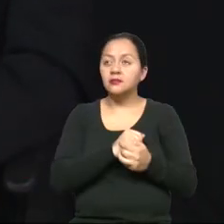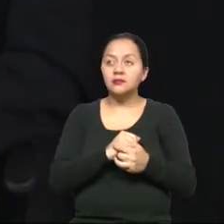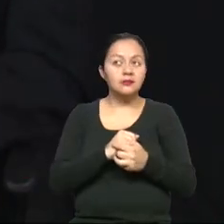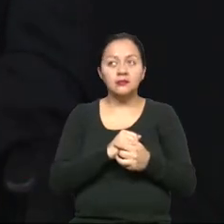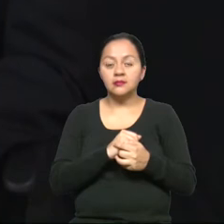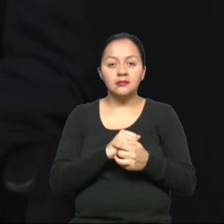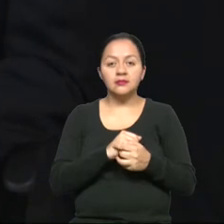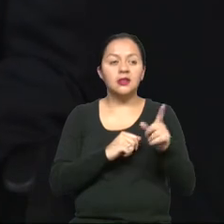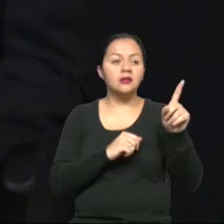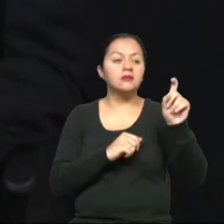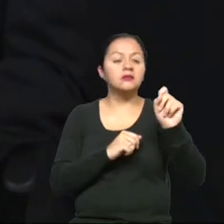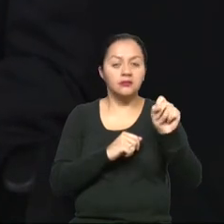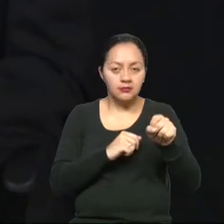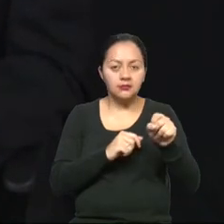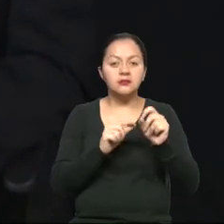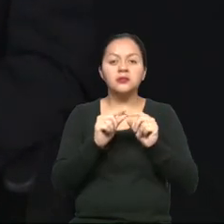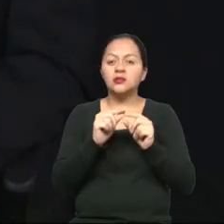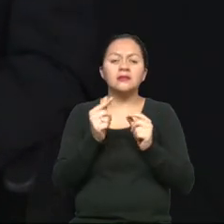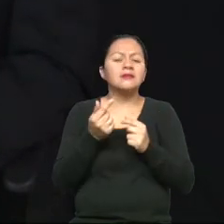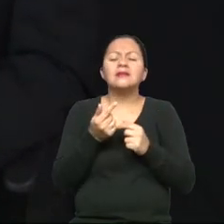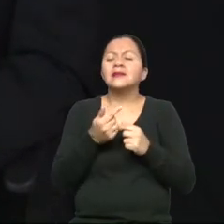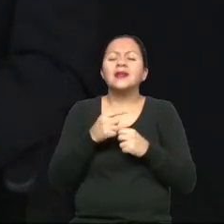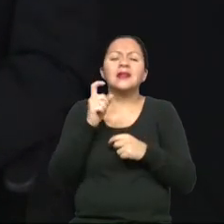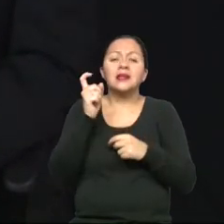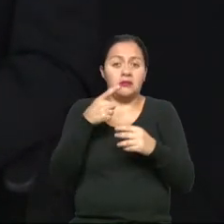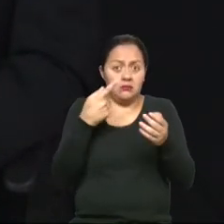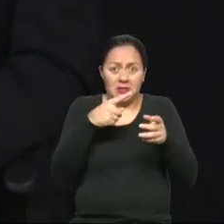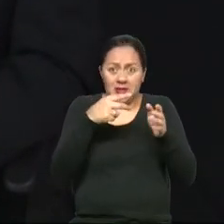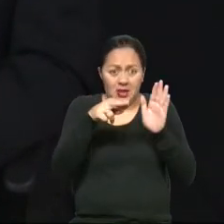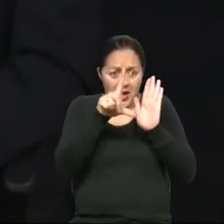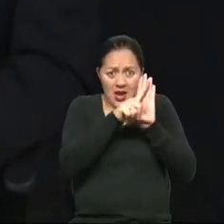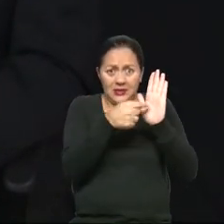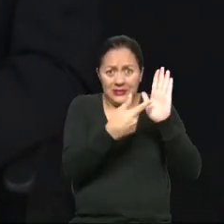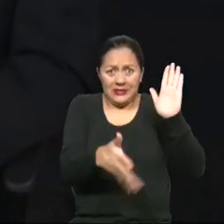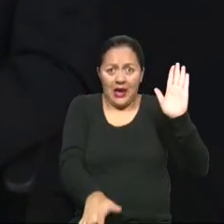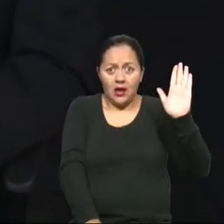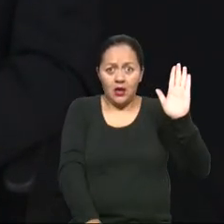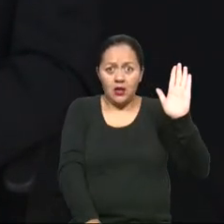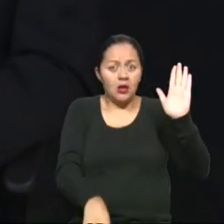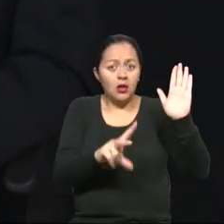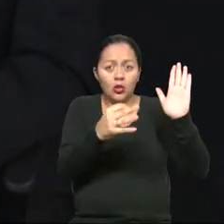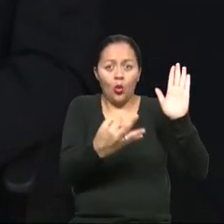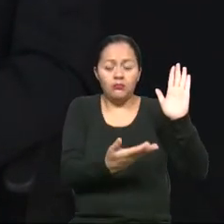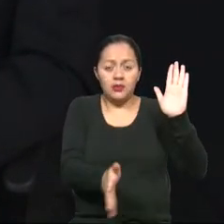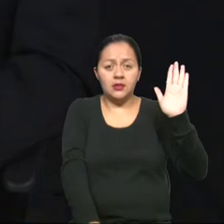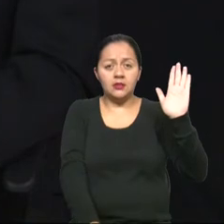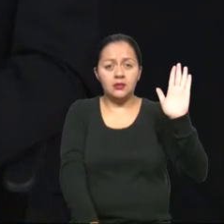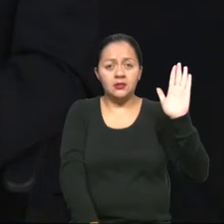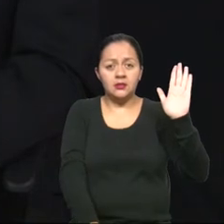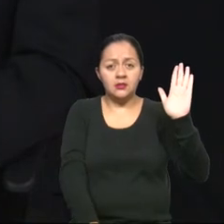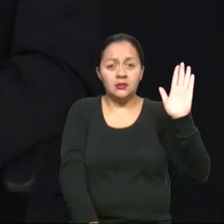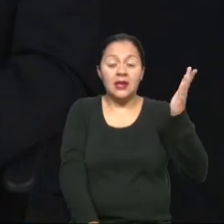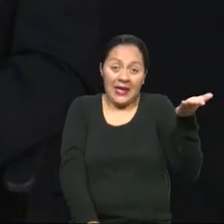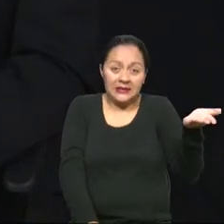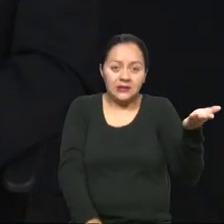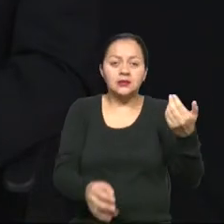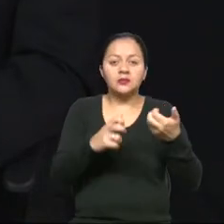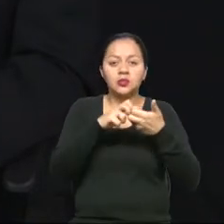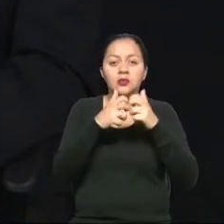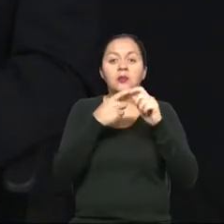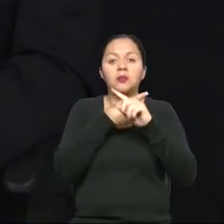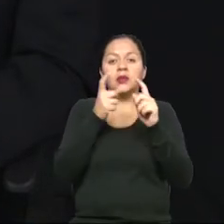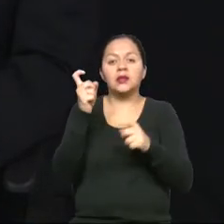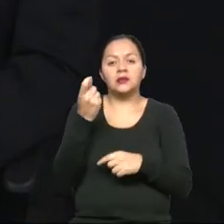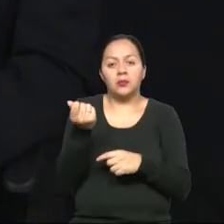por hacer, mucho por exigir primero, porque la normativa ya está ahí, pero tenemos que hacer que esa normativa se vuelva obligatoria. Pero eso implica también